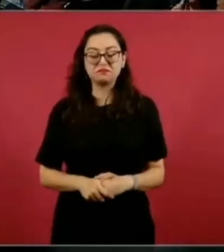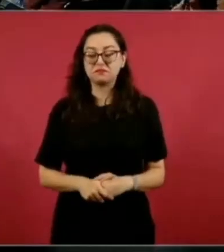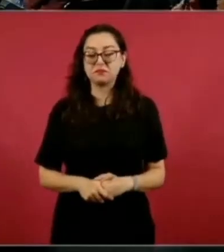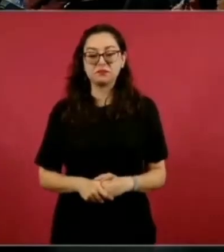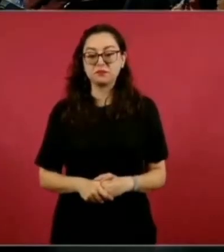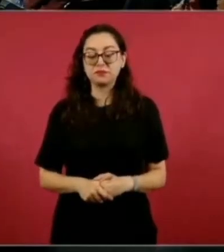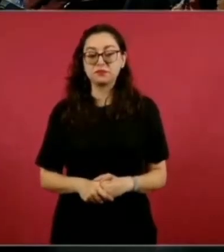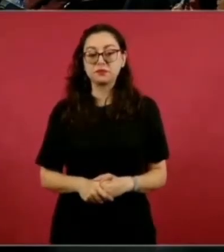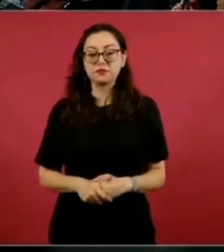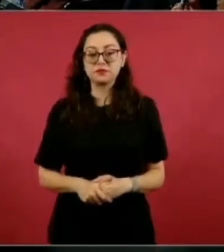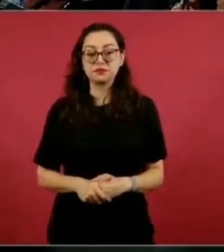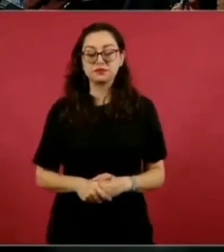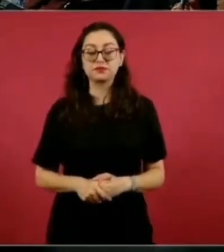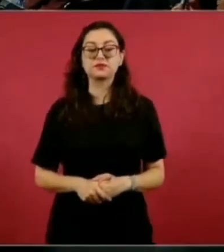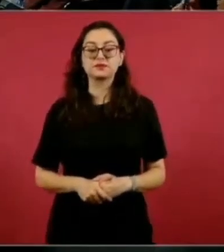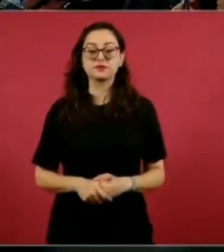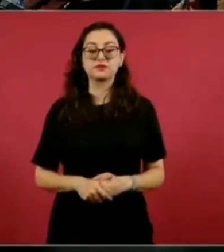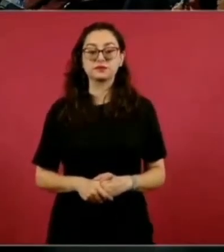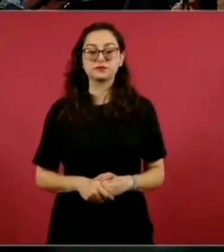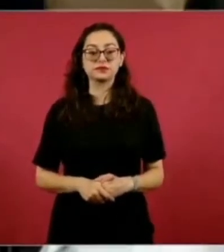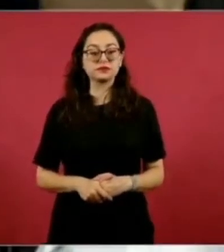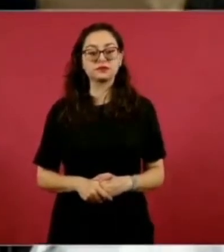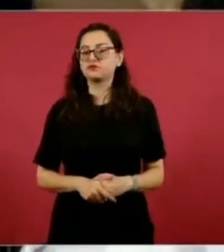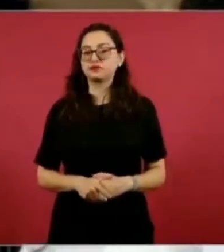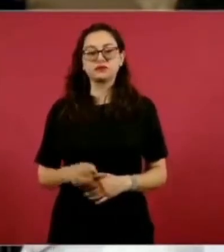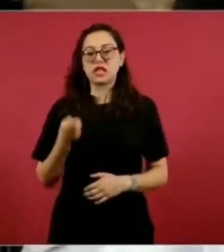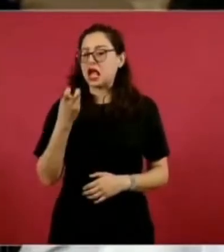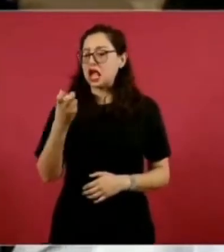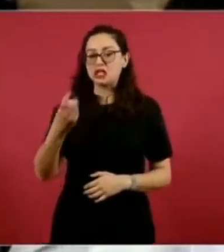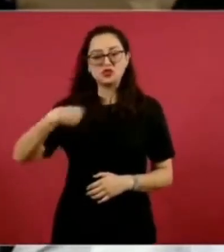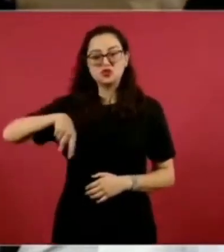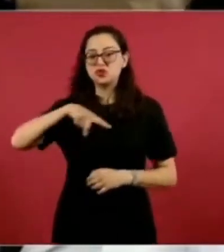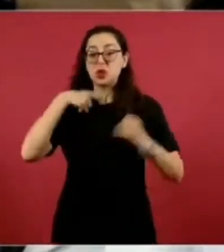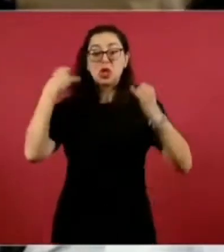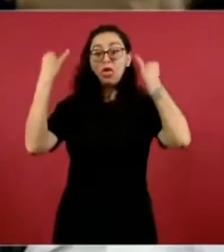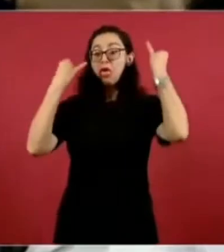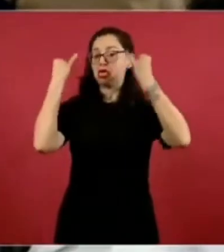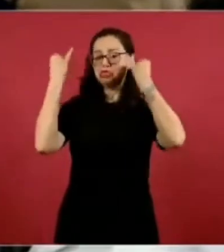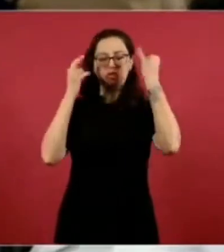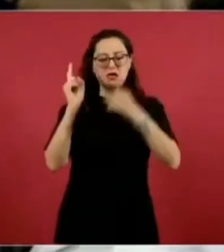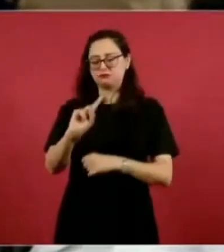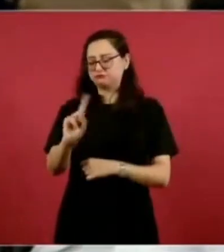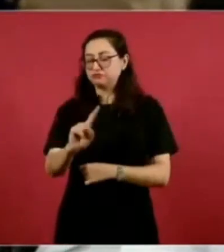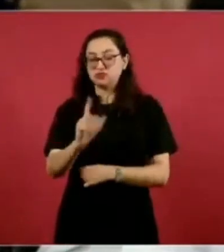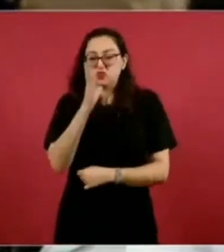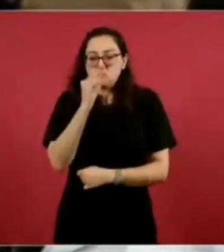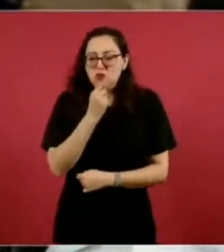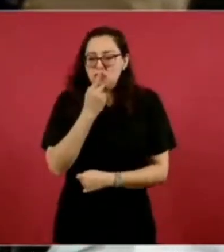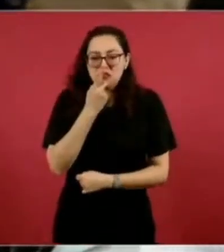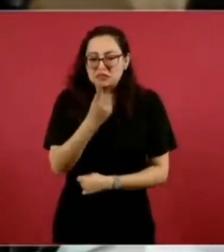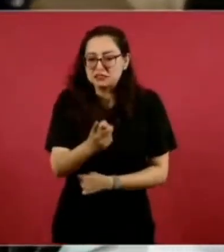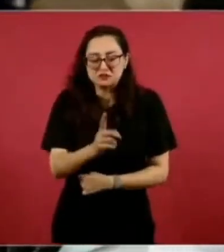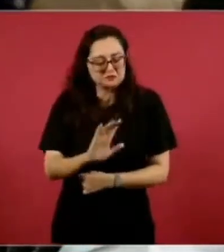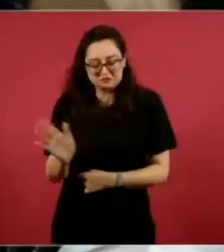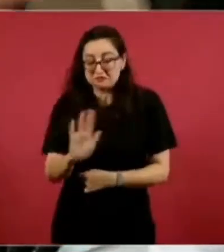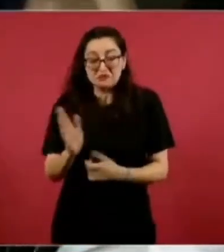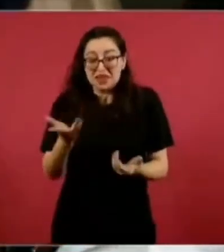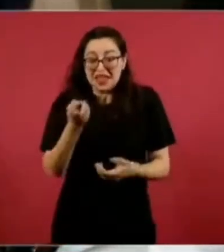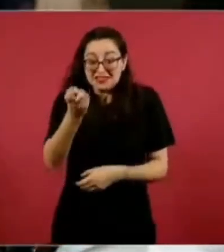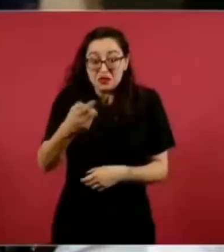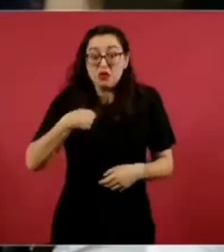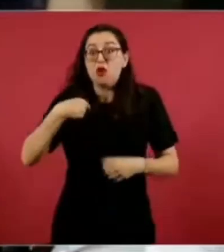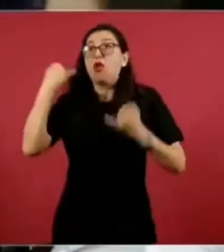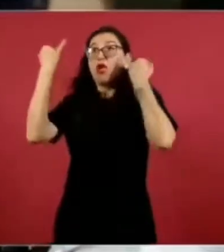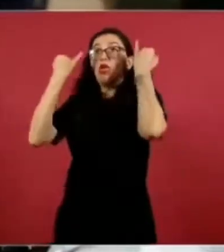¿Quién se queda o quién se No vamos a especular sobre eso. No lo podemos. Ahora, el gobierno